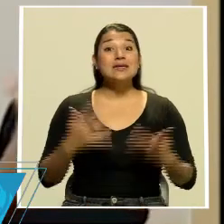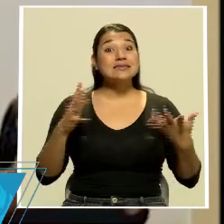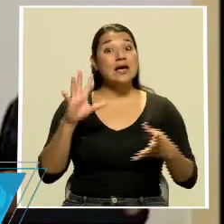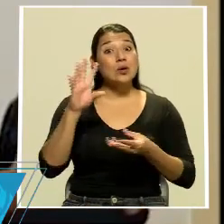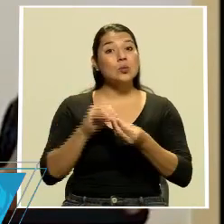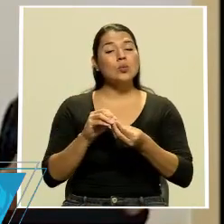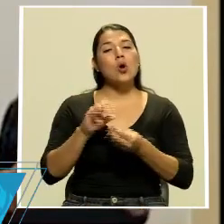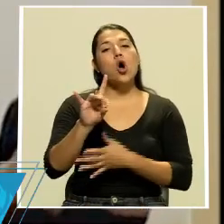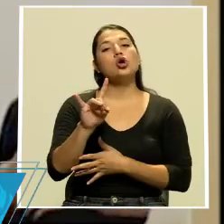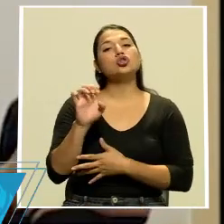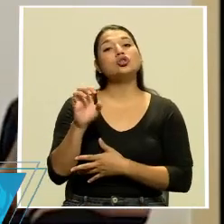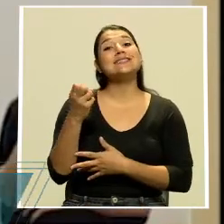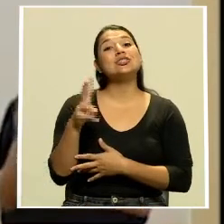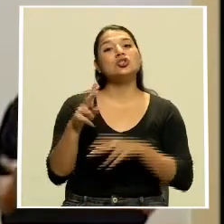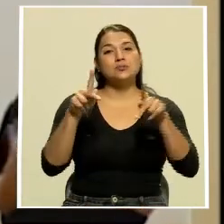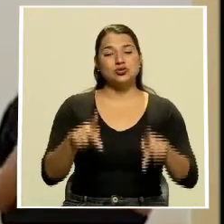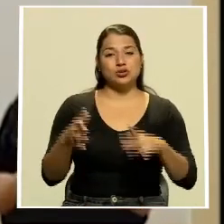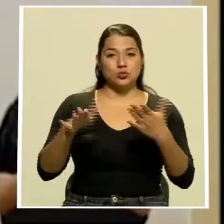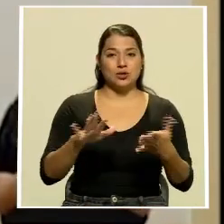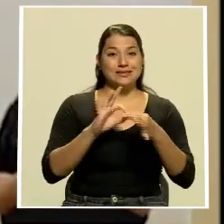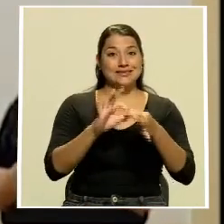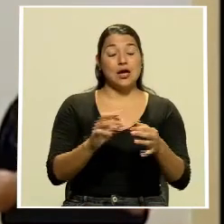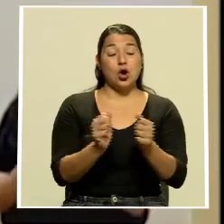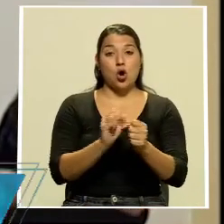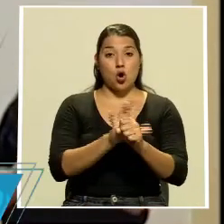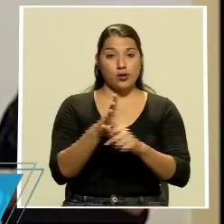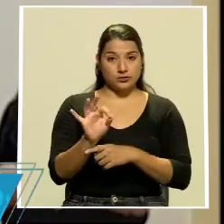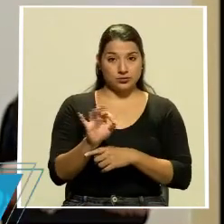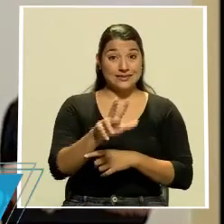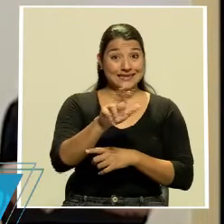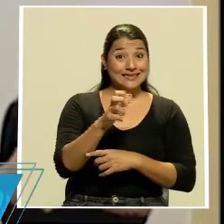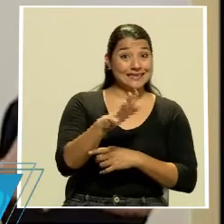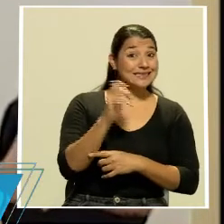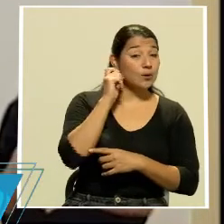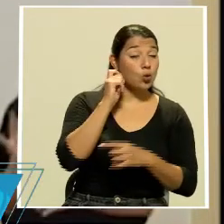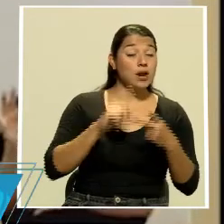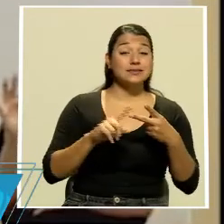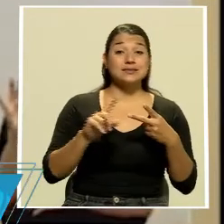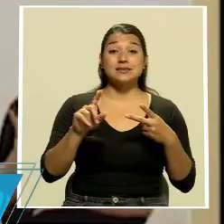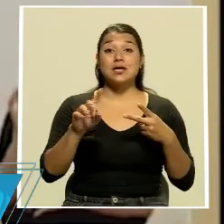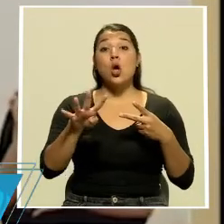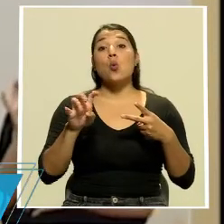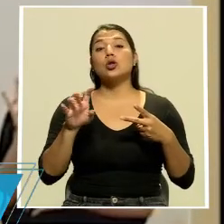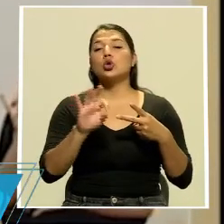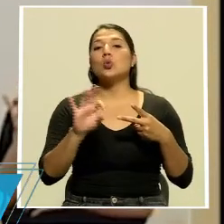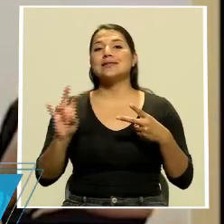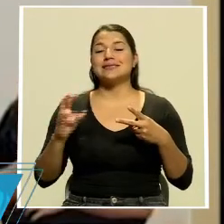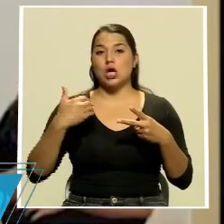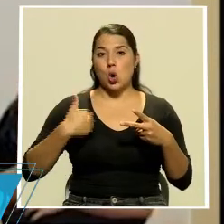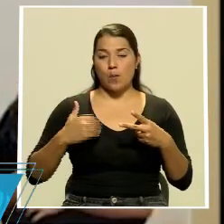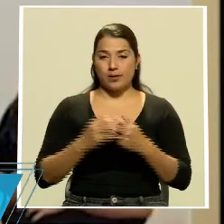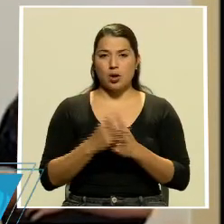contabilizan 812 decesos relacionados con COVID-19, 315 mujeres y 497 hombres,